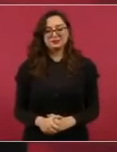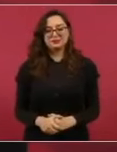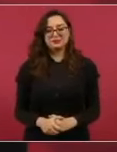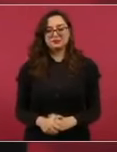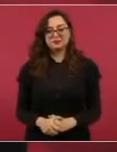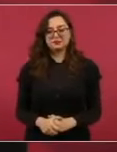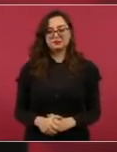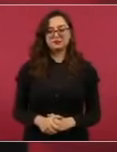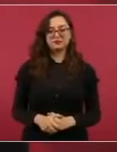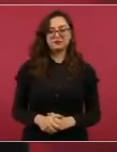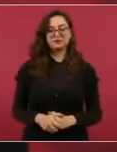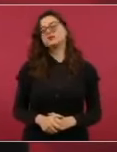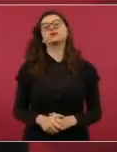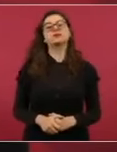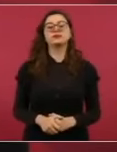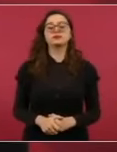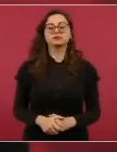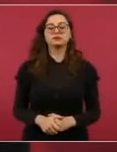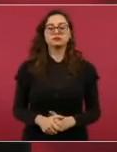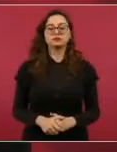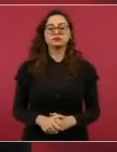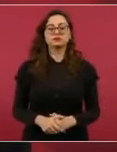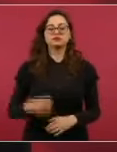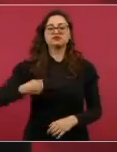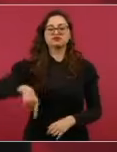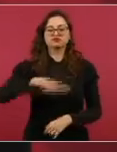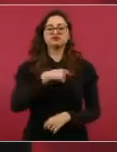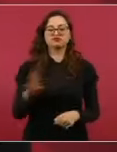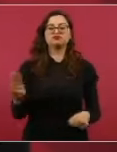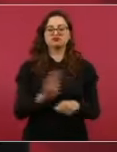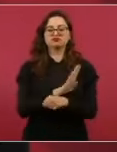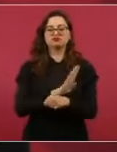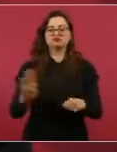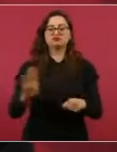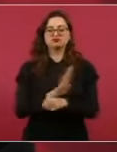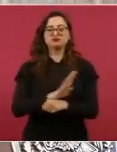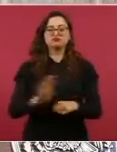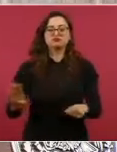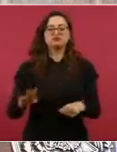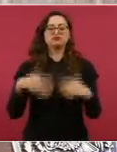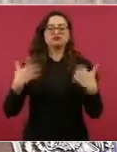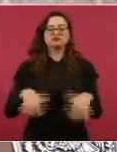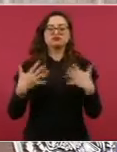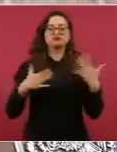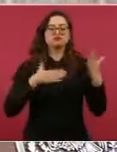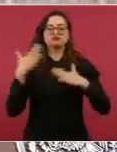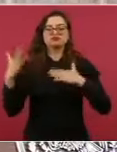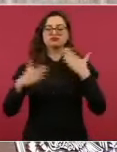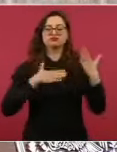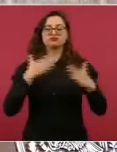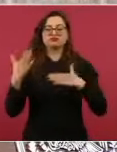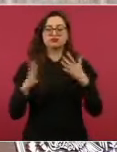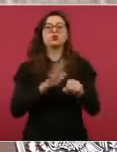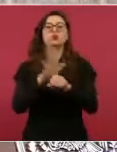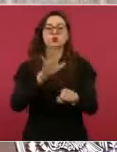ventaja, una dicha enorme, tenemos un